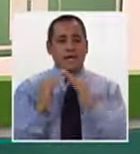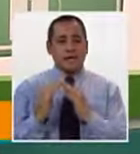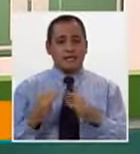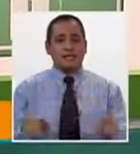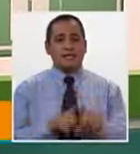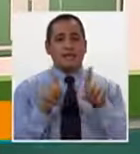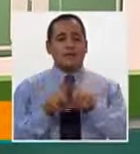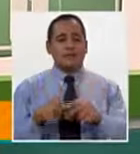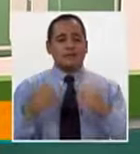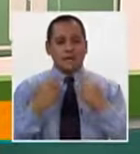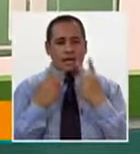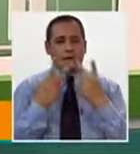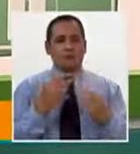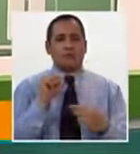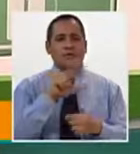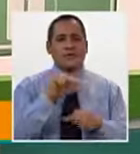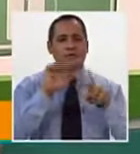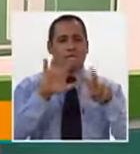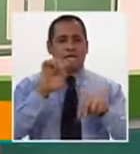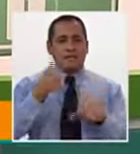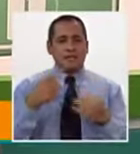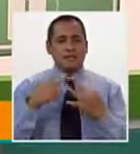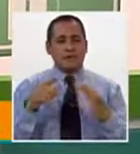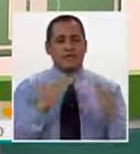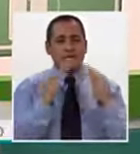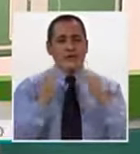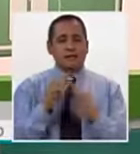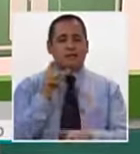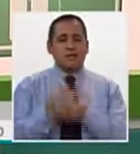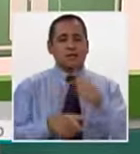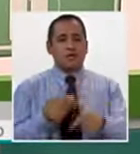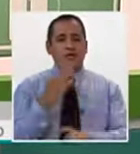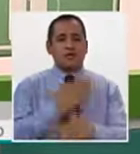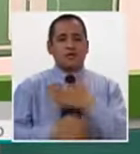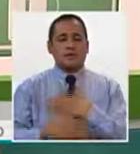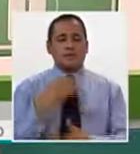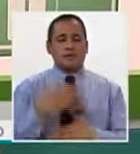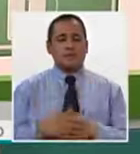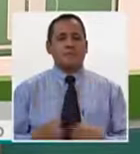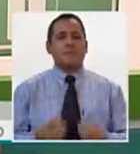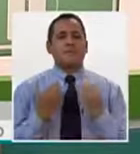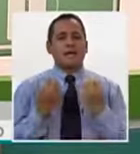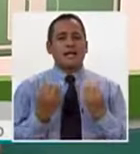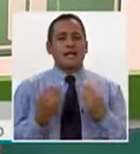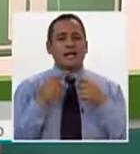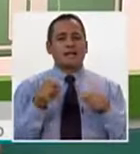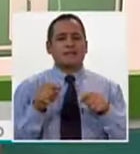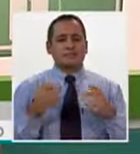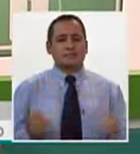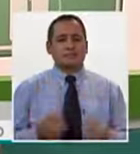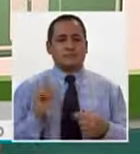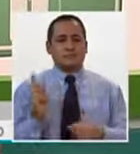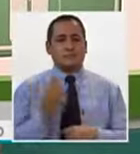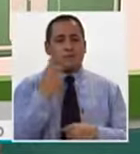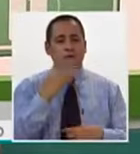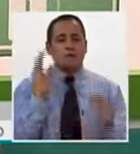y se ha encontrado en más de 37 mil hogares personas con discapacidad. Ahora, ¿para qué va a servir? Primero, para seguir